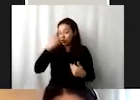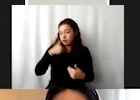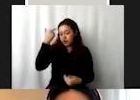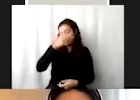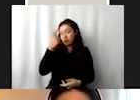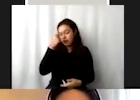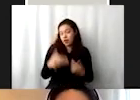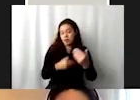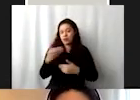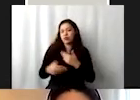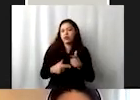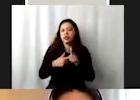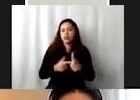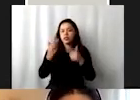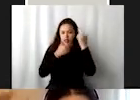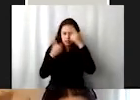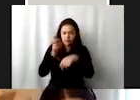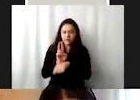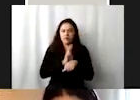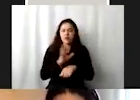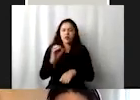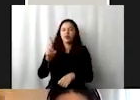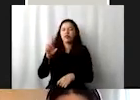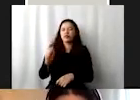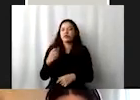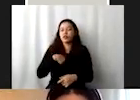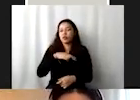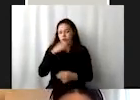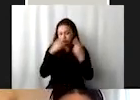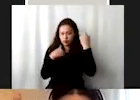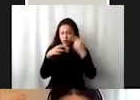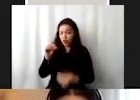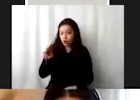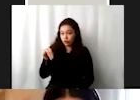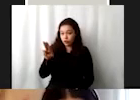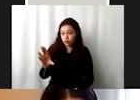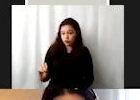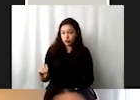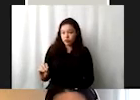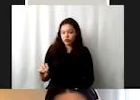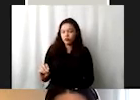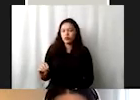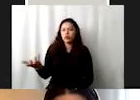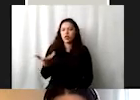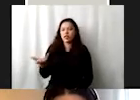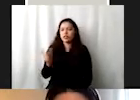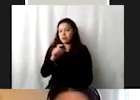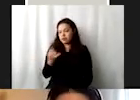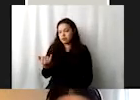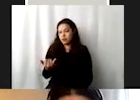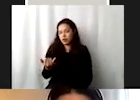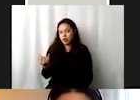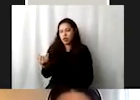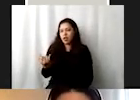seguimiento y revisión de los ODS, tanto como lo hace la ONU, como lo están haciendo organismos de